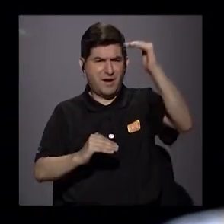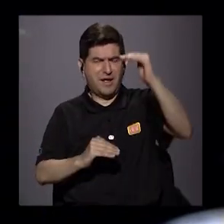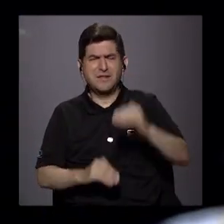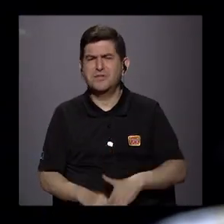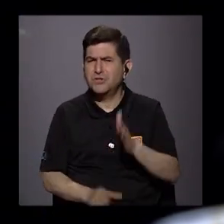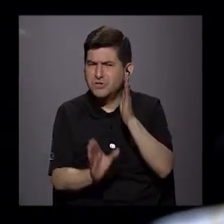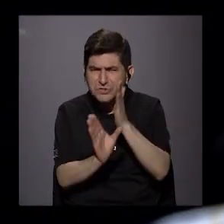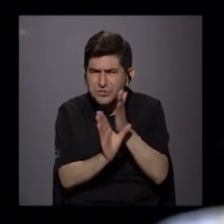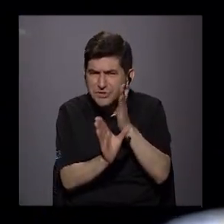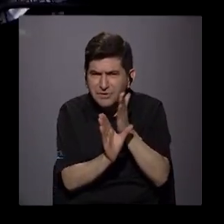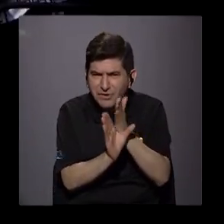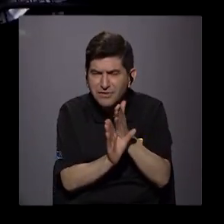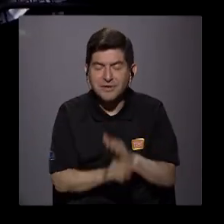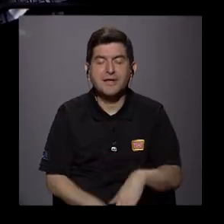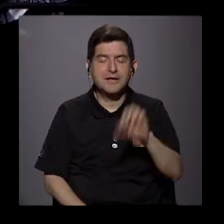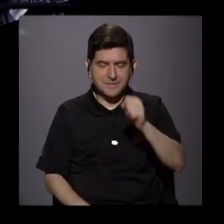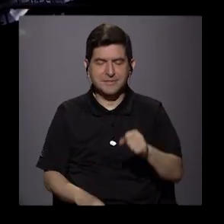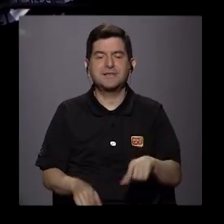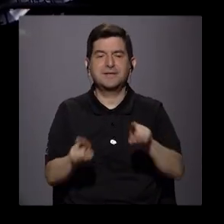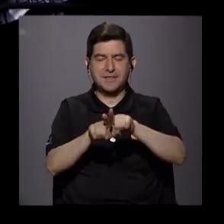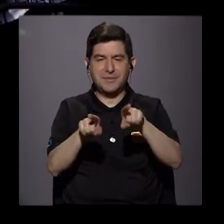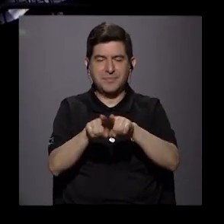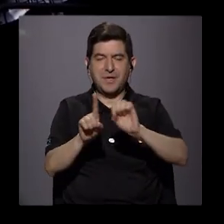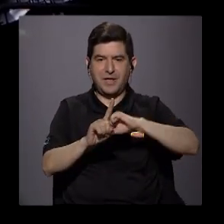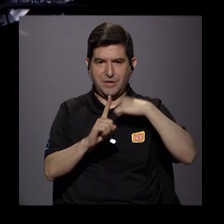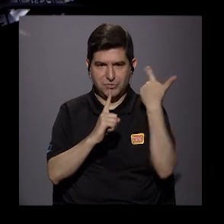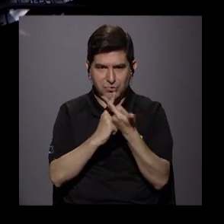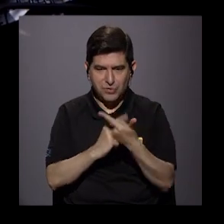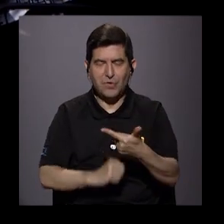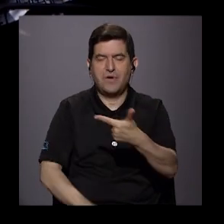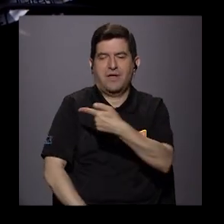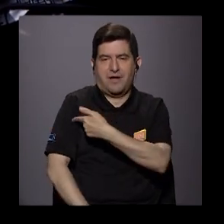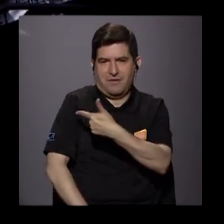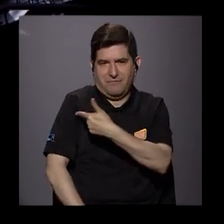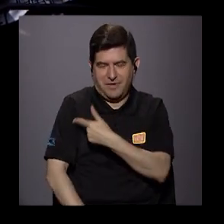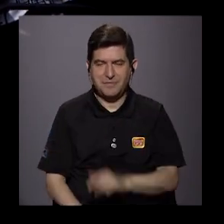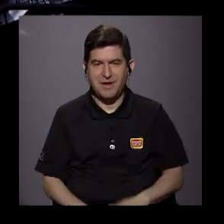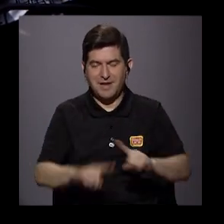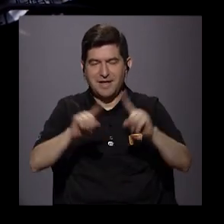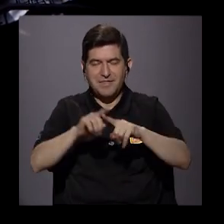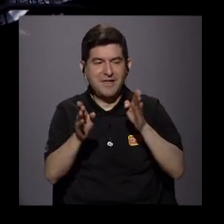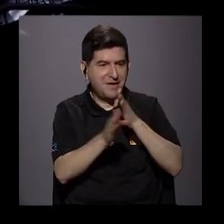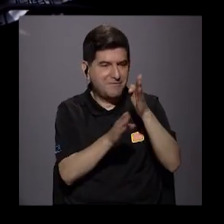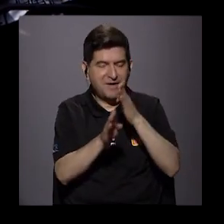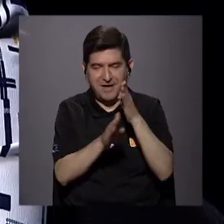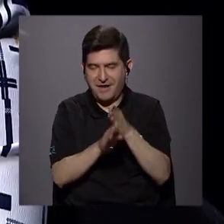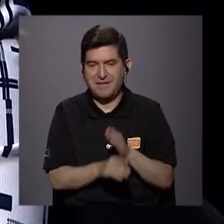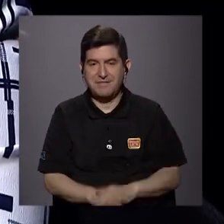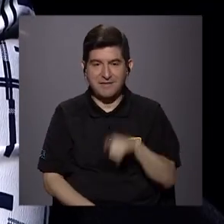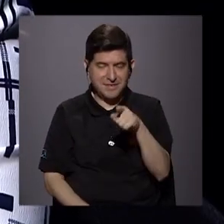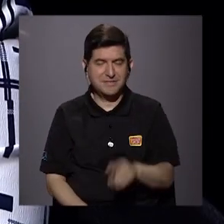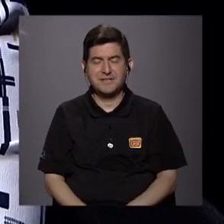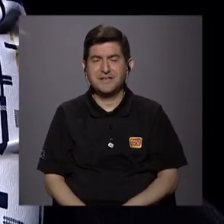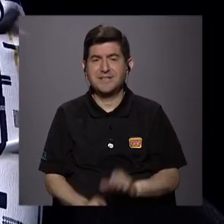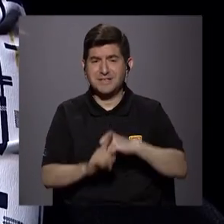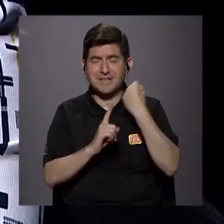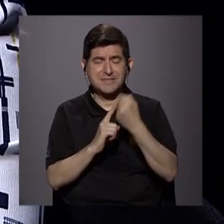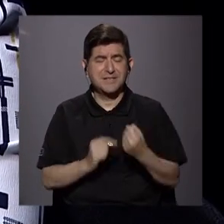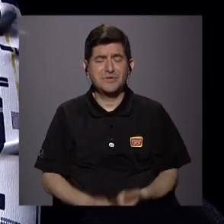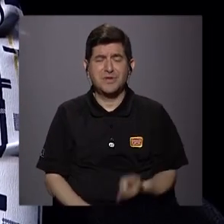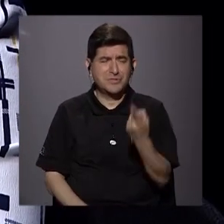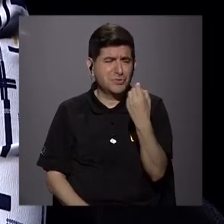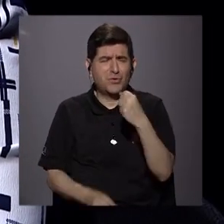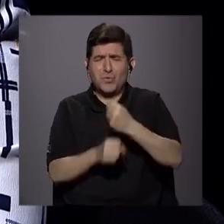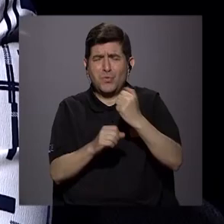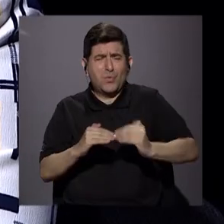psicología, hasta sociología, hasta enfermería, ¿verdad? En realidad hay varias carreras que están teniendo altos niveles de